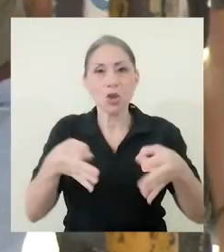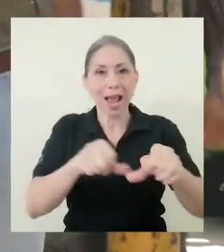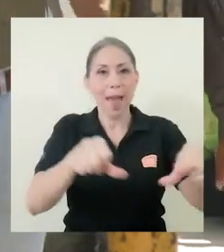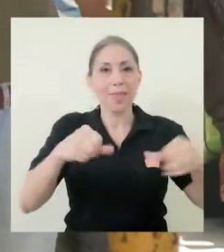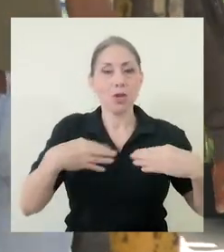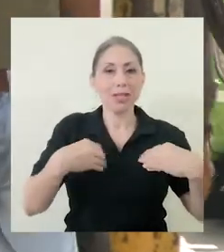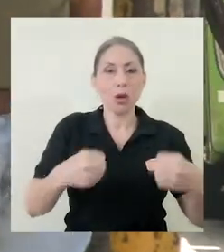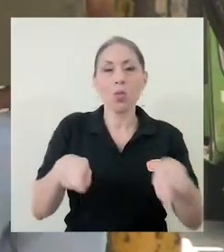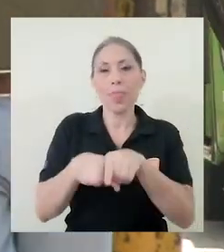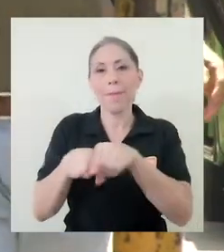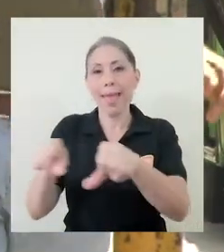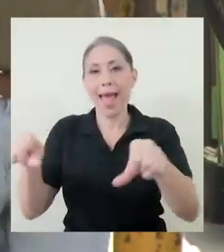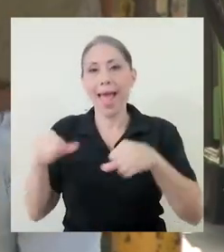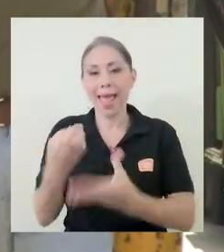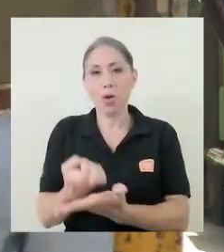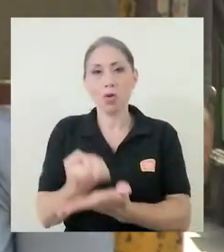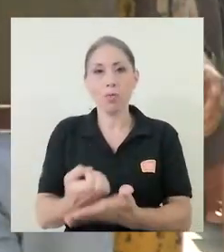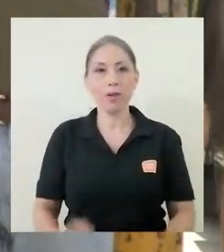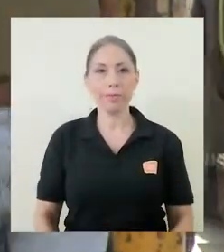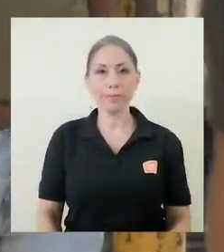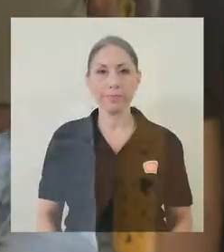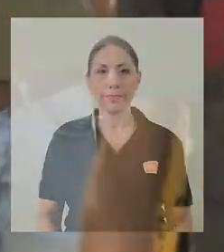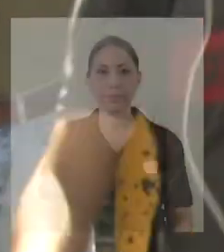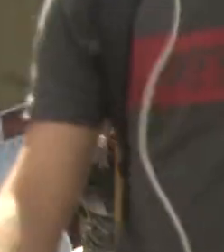en el ámbito de salud como económico.